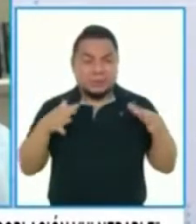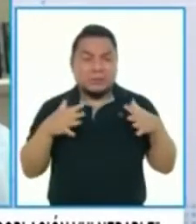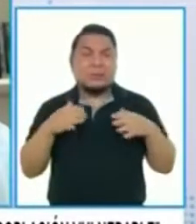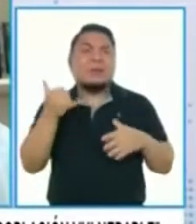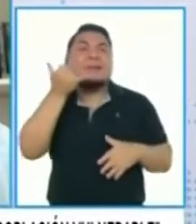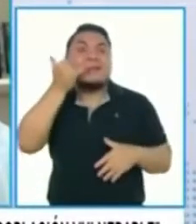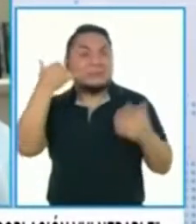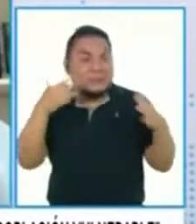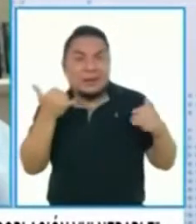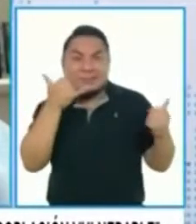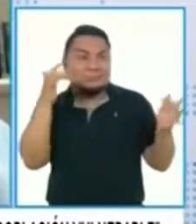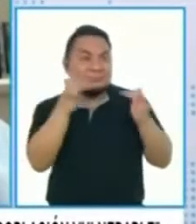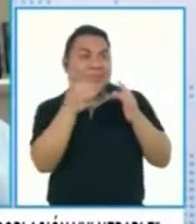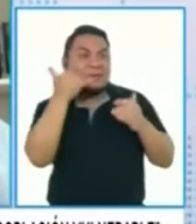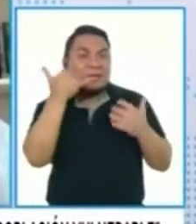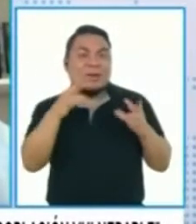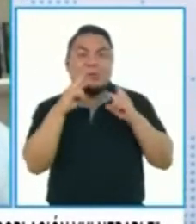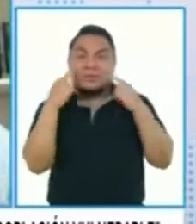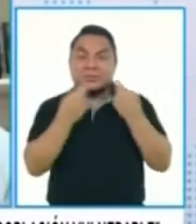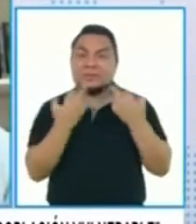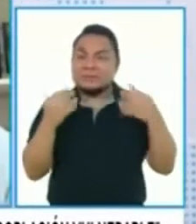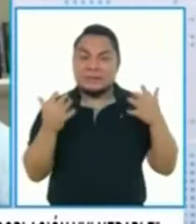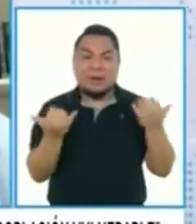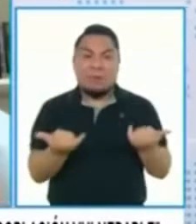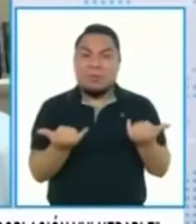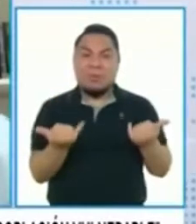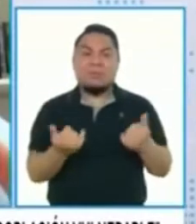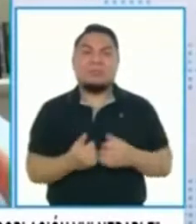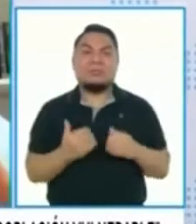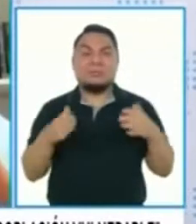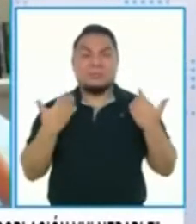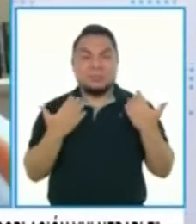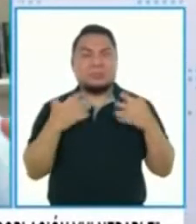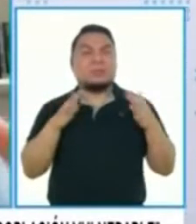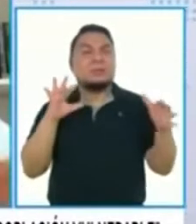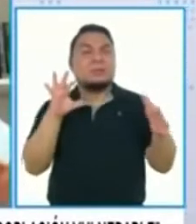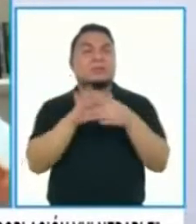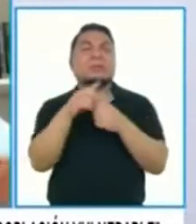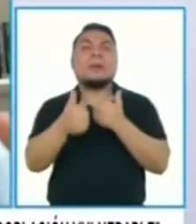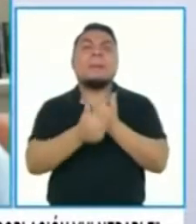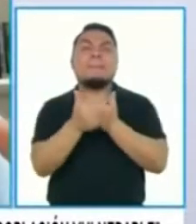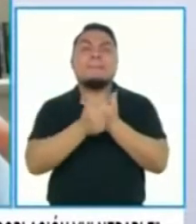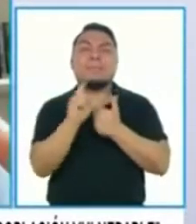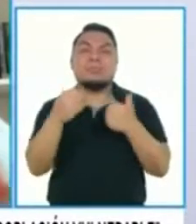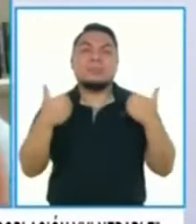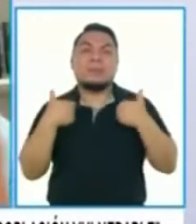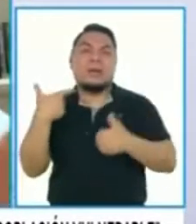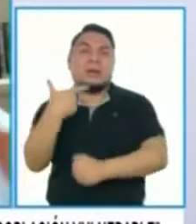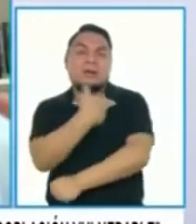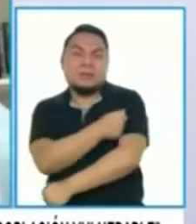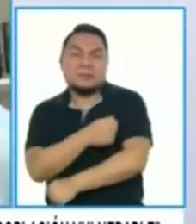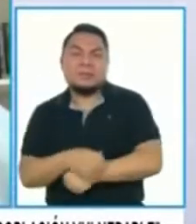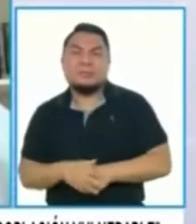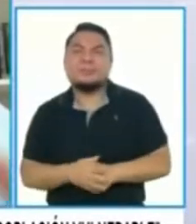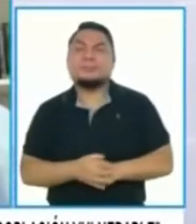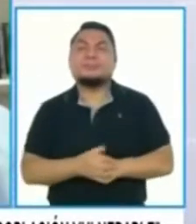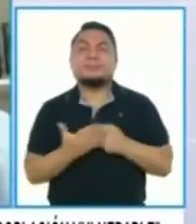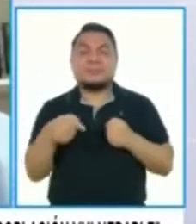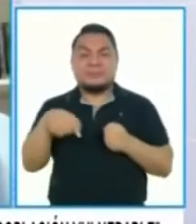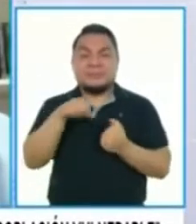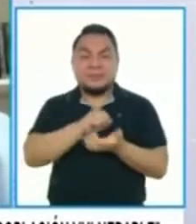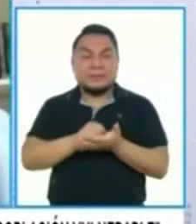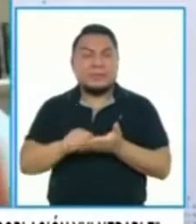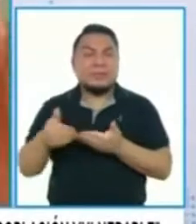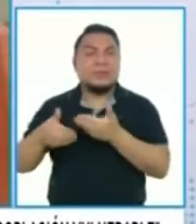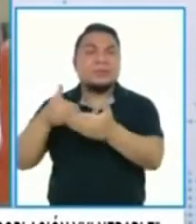estar llamando por teléfono, haciendo reuniones, para poder cerrar este riesgo de no tener la vacuna estos meses